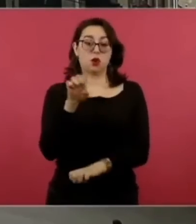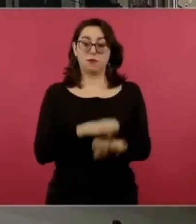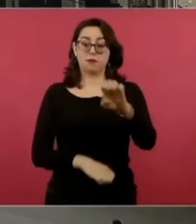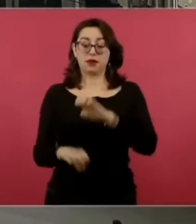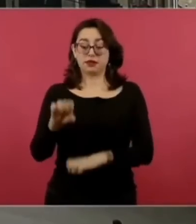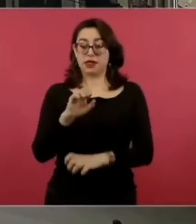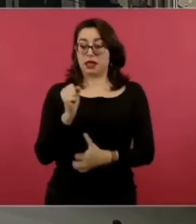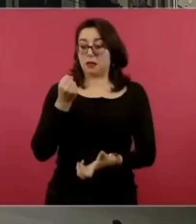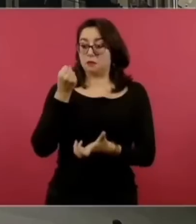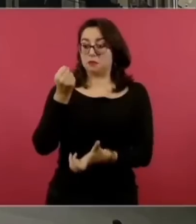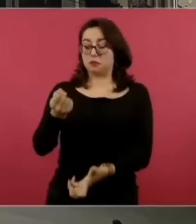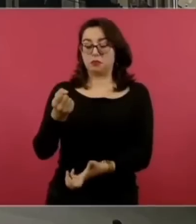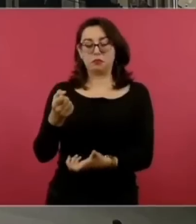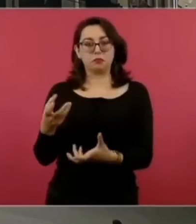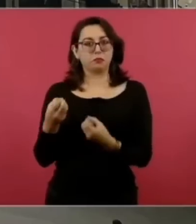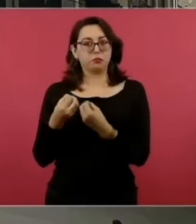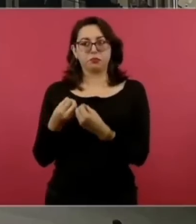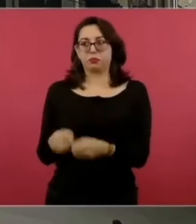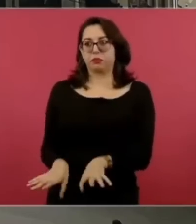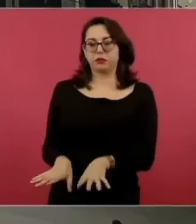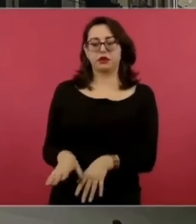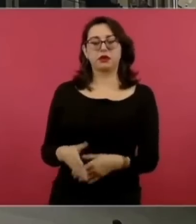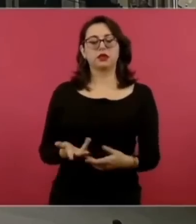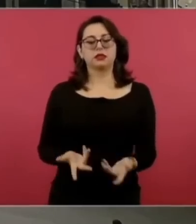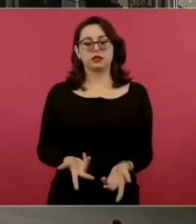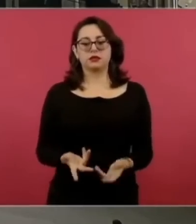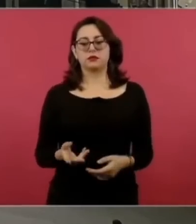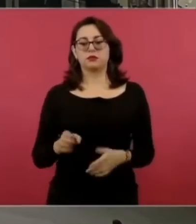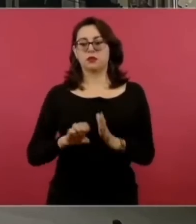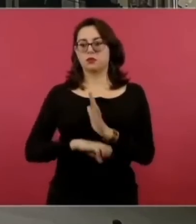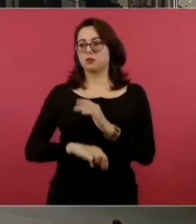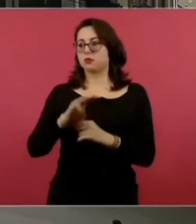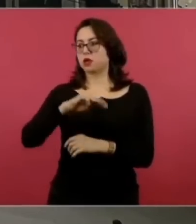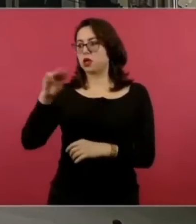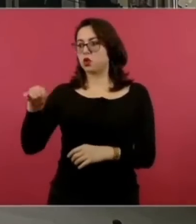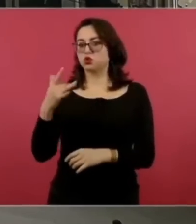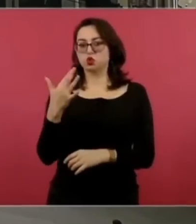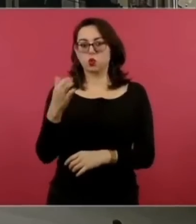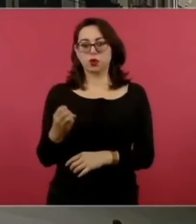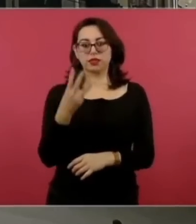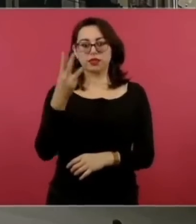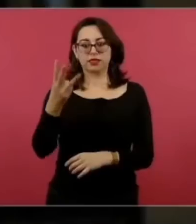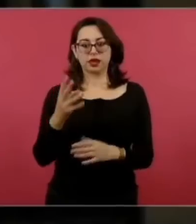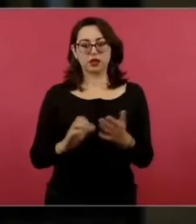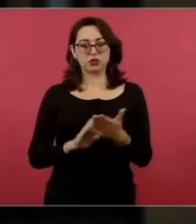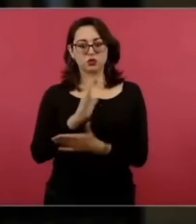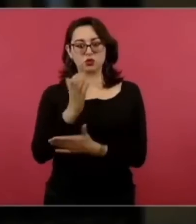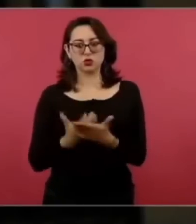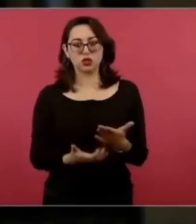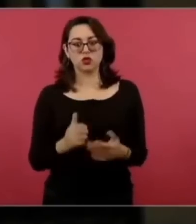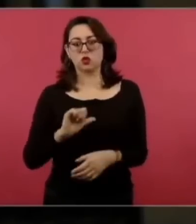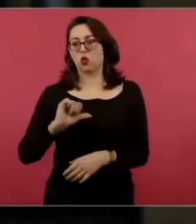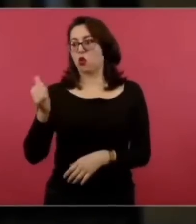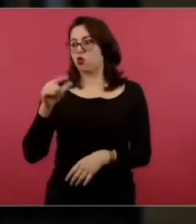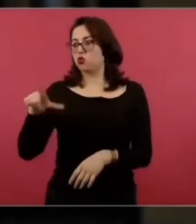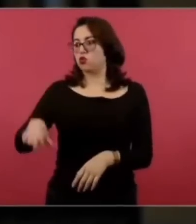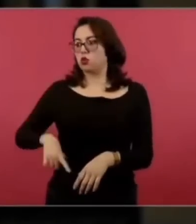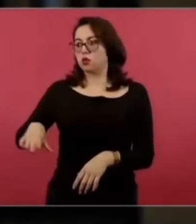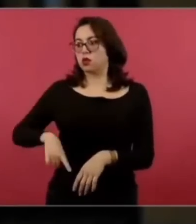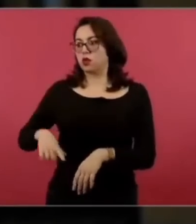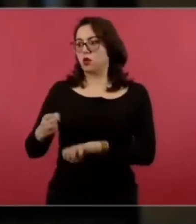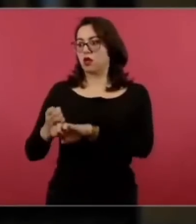56 contratos y en otros gobiernos estatales donde se les adjudicó este recursos aunque